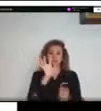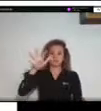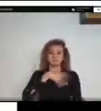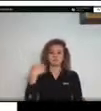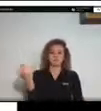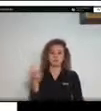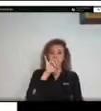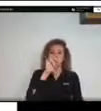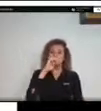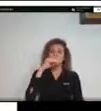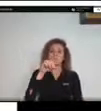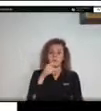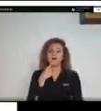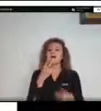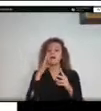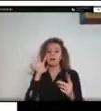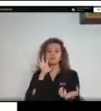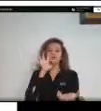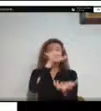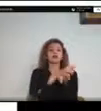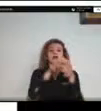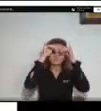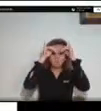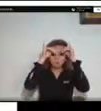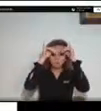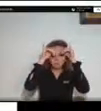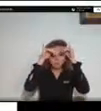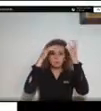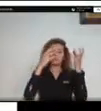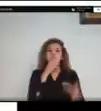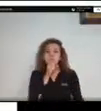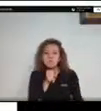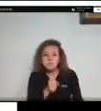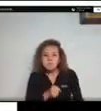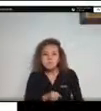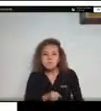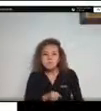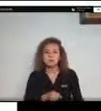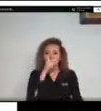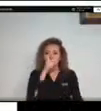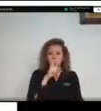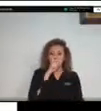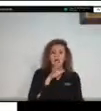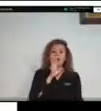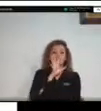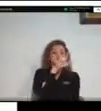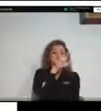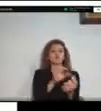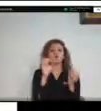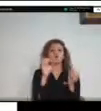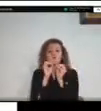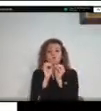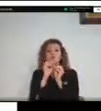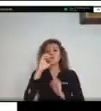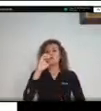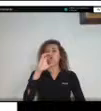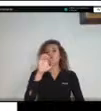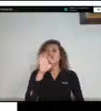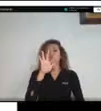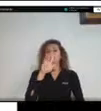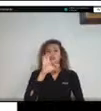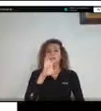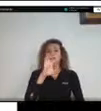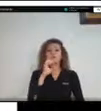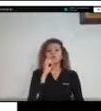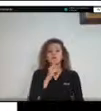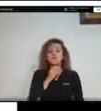bovinos los equinos los caprinos y depredadores más pequeños como son los ocelotes que son conocidos como tigrillos que